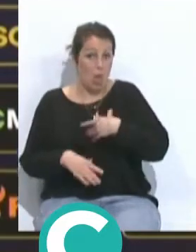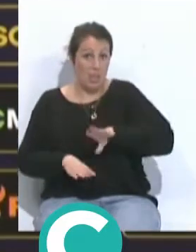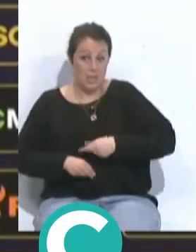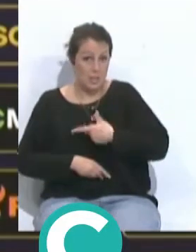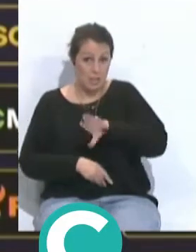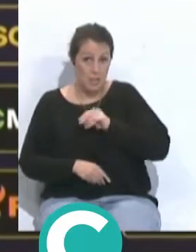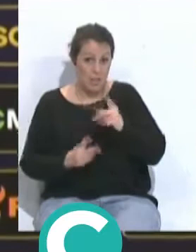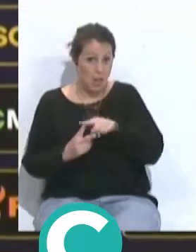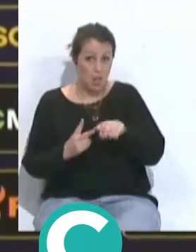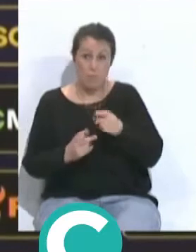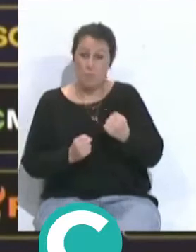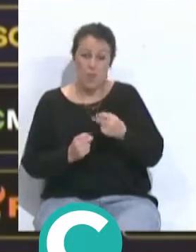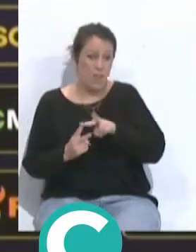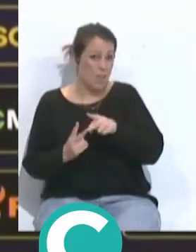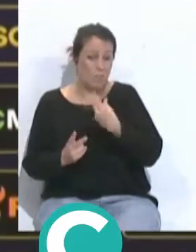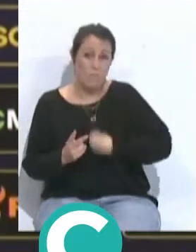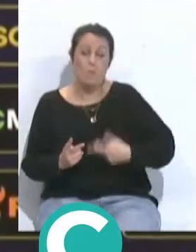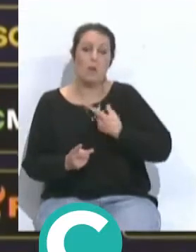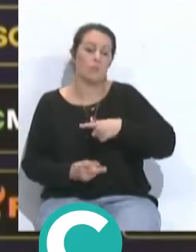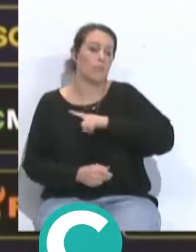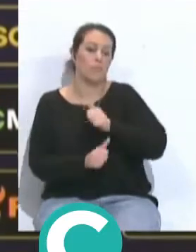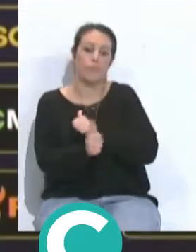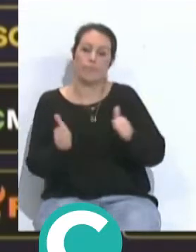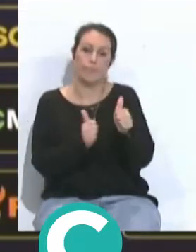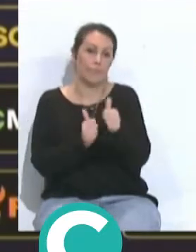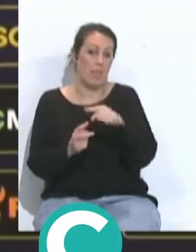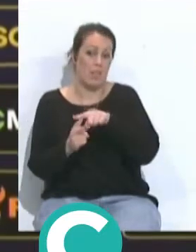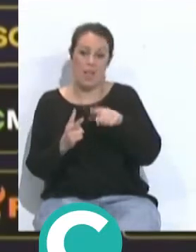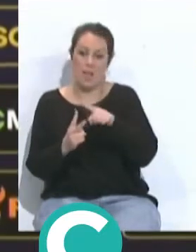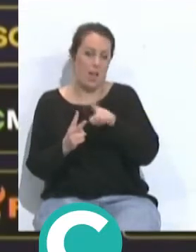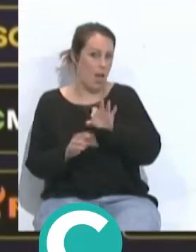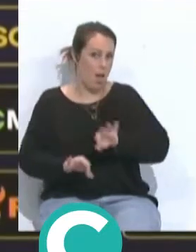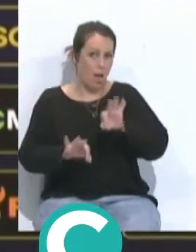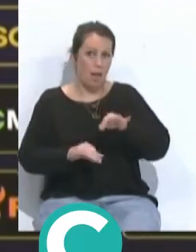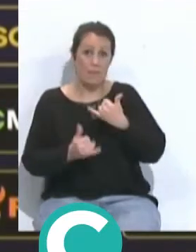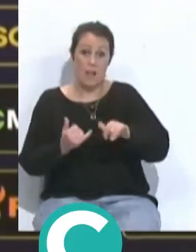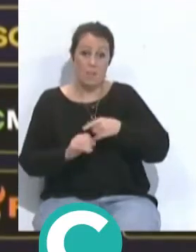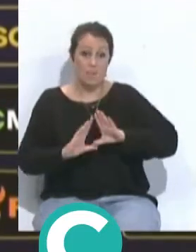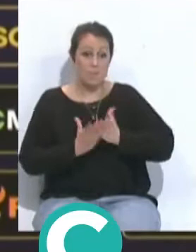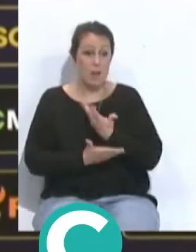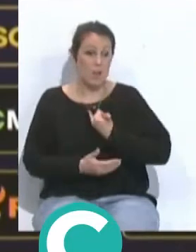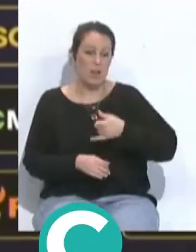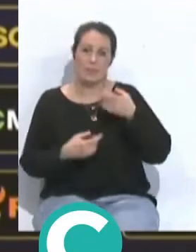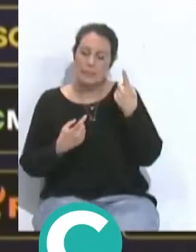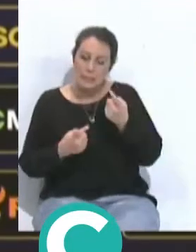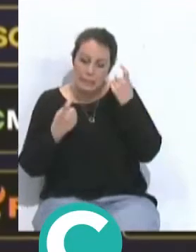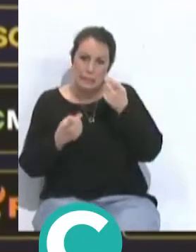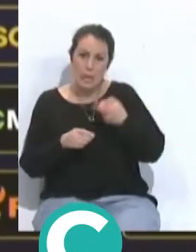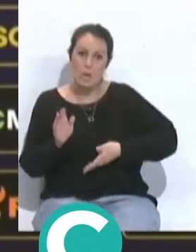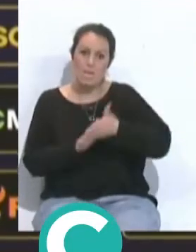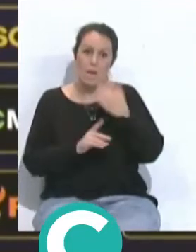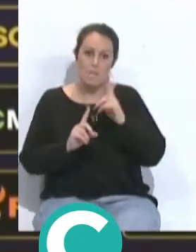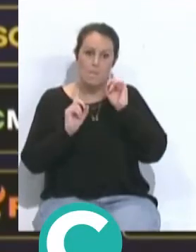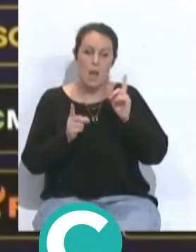las dos y ser fuertes en las dos. Entonces, no queremos priorizar ninguna de ellas, ¿no? Al final es cuando tenemos la pelota, pues intentarlo, ir a por ellos y